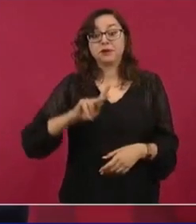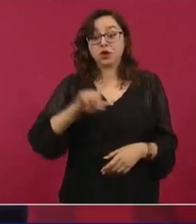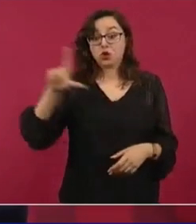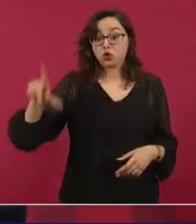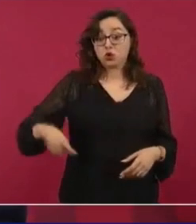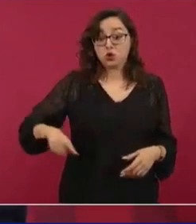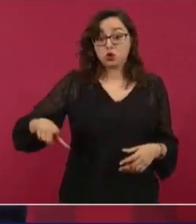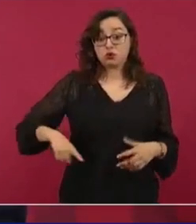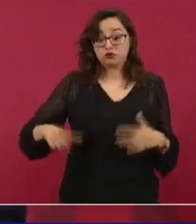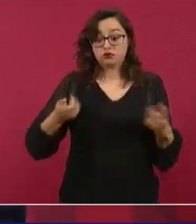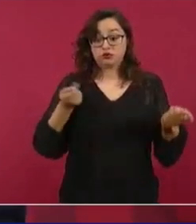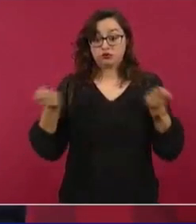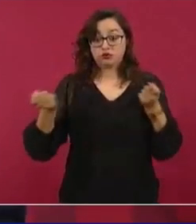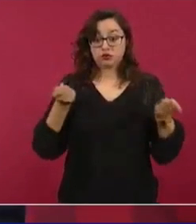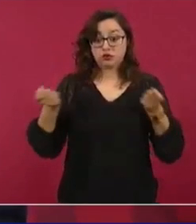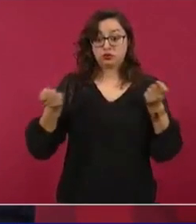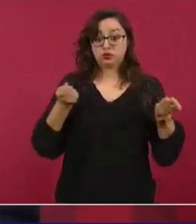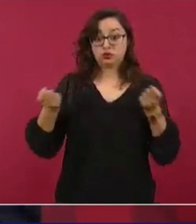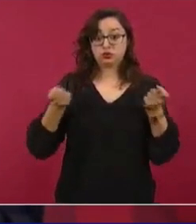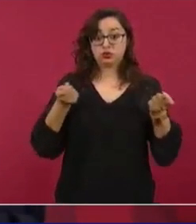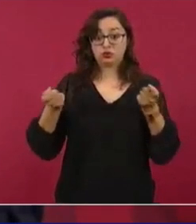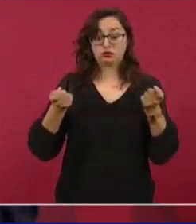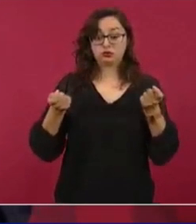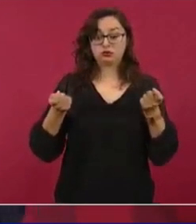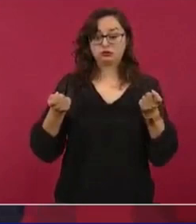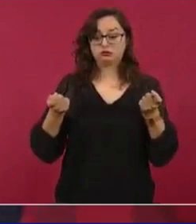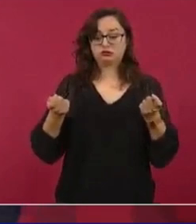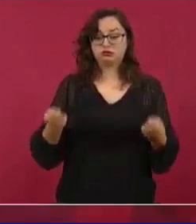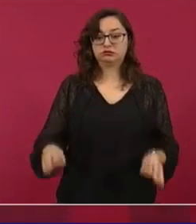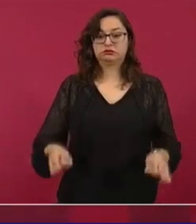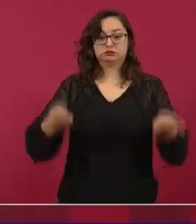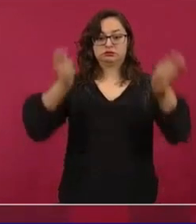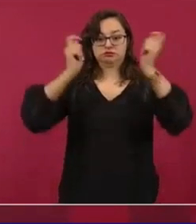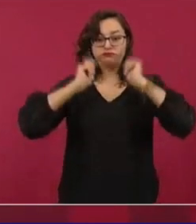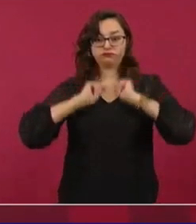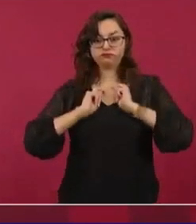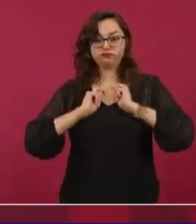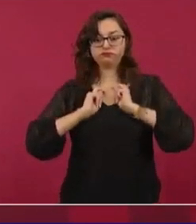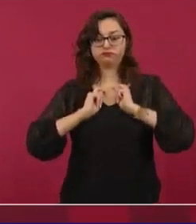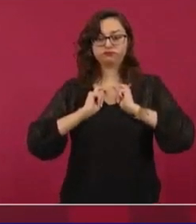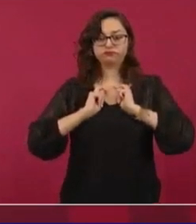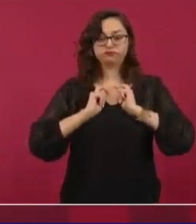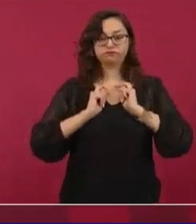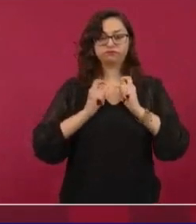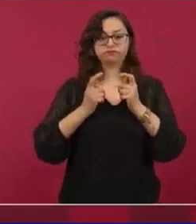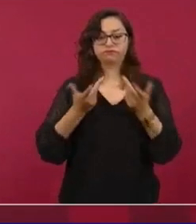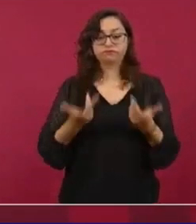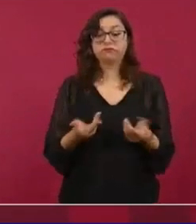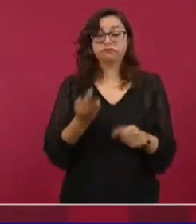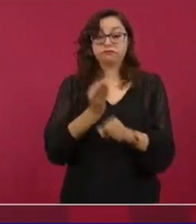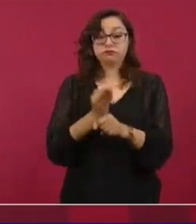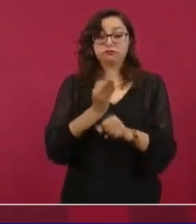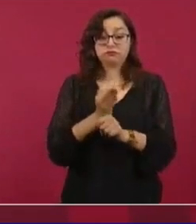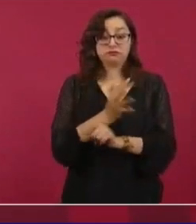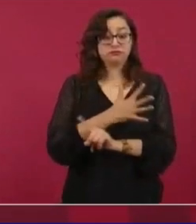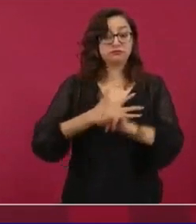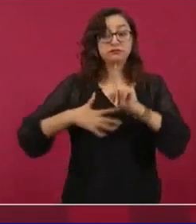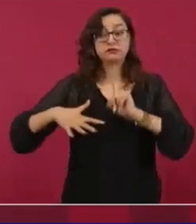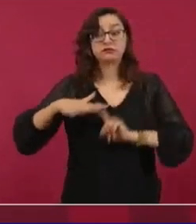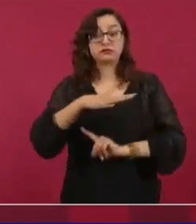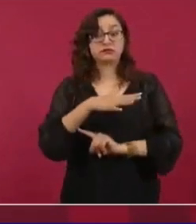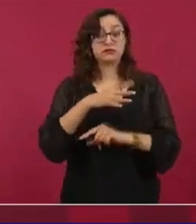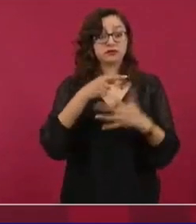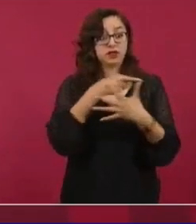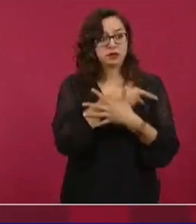en una situación como la que estamos nosotros enfrentando, enfrentando